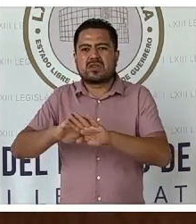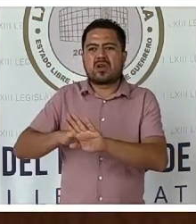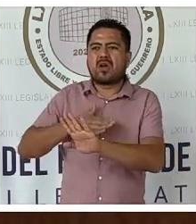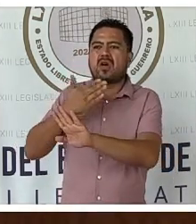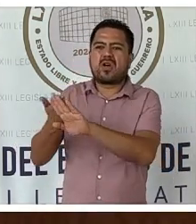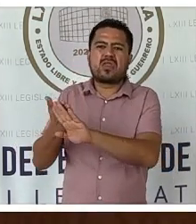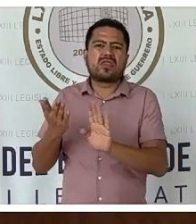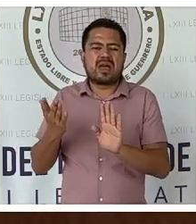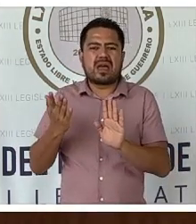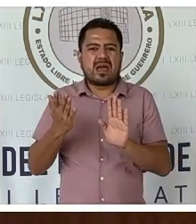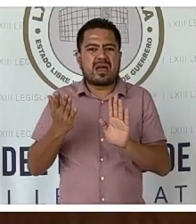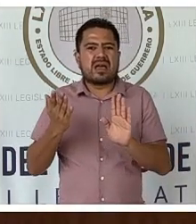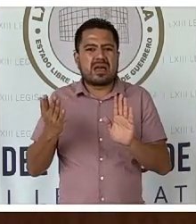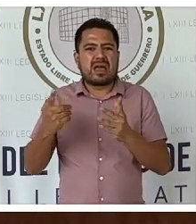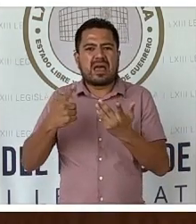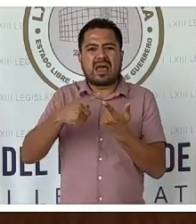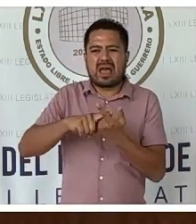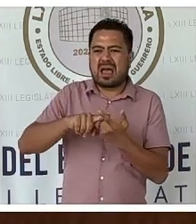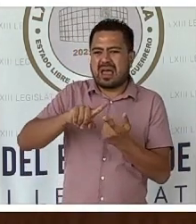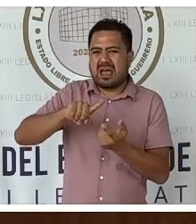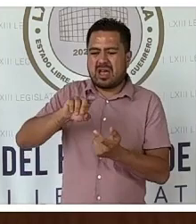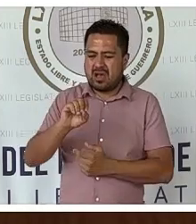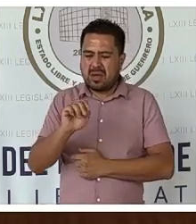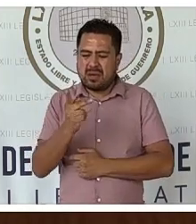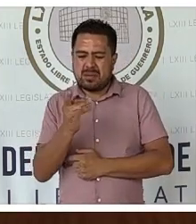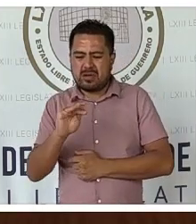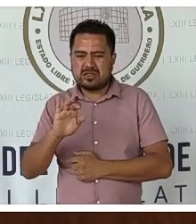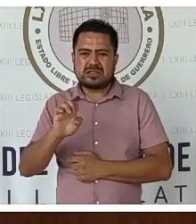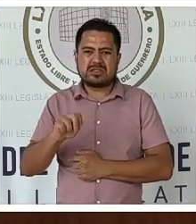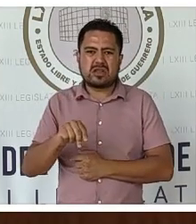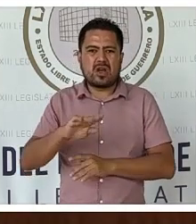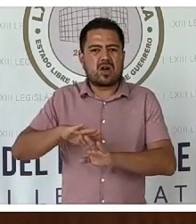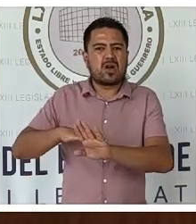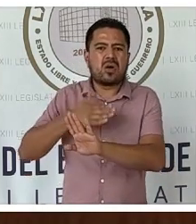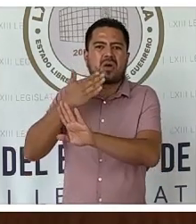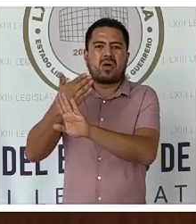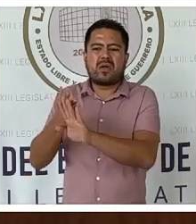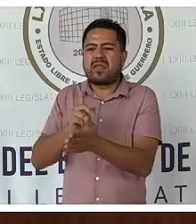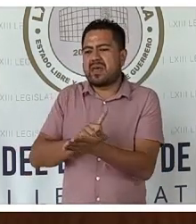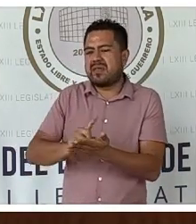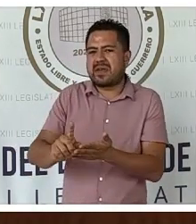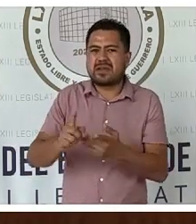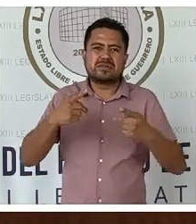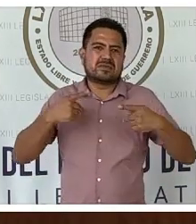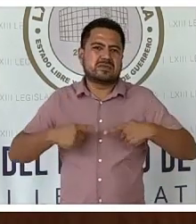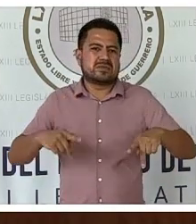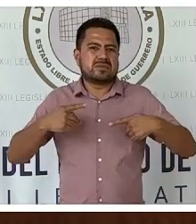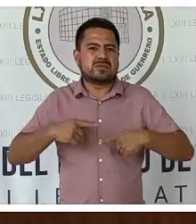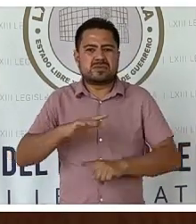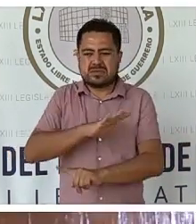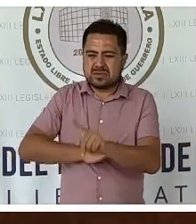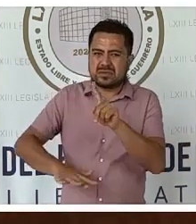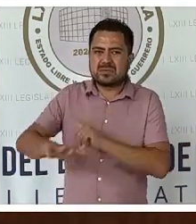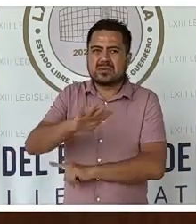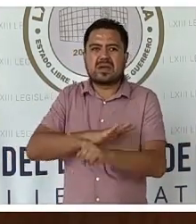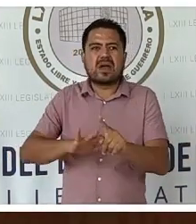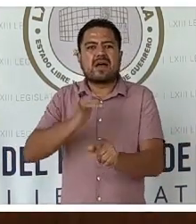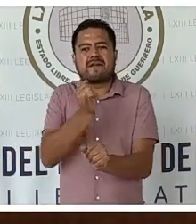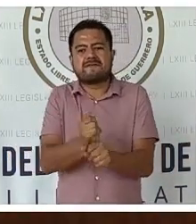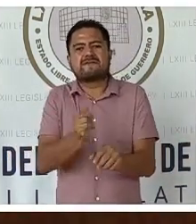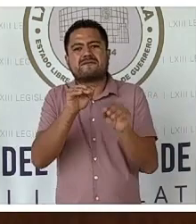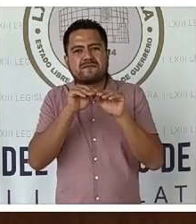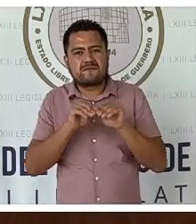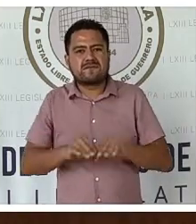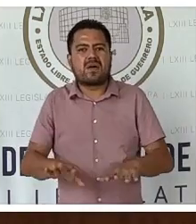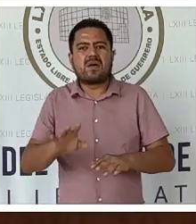la crítica y la oposición, cuestiones que atentan contra los derechos de los ciudadanos, a la información